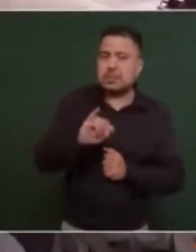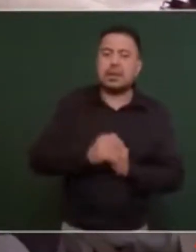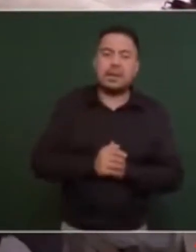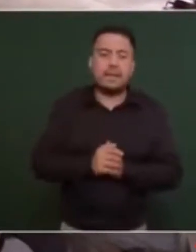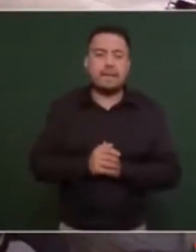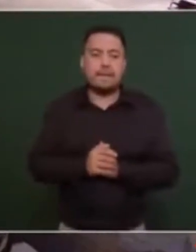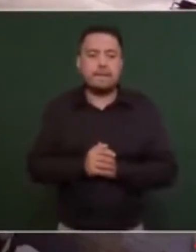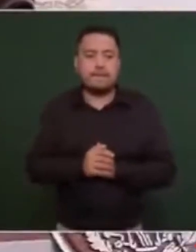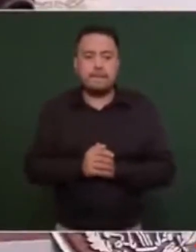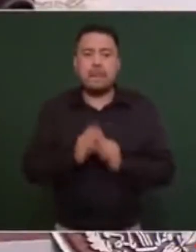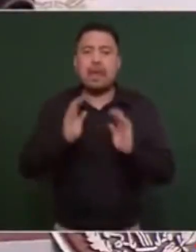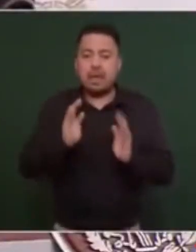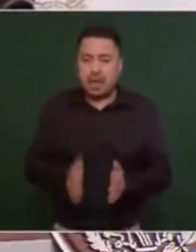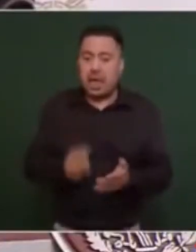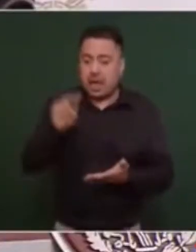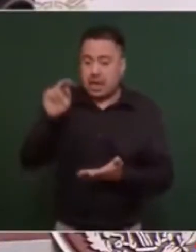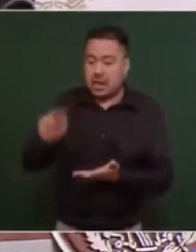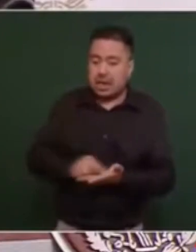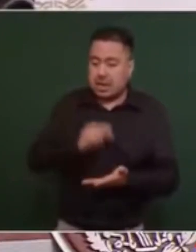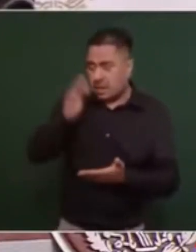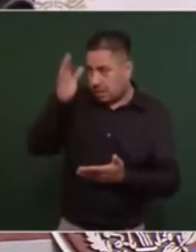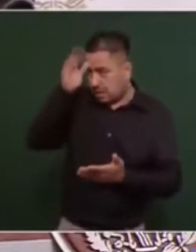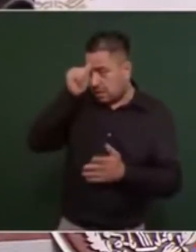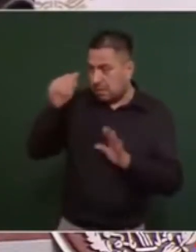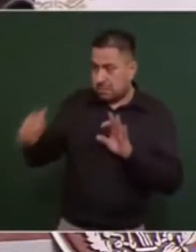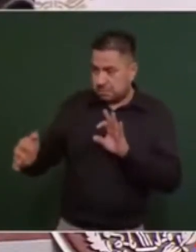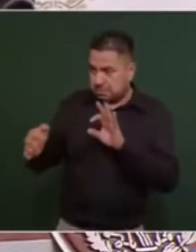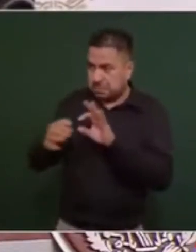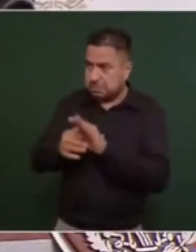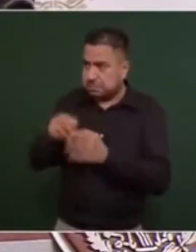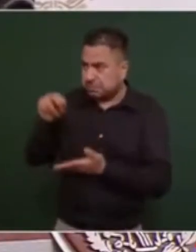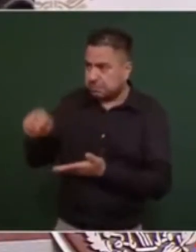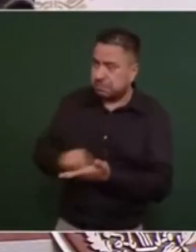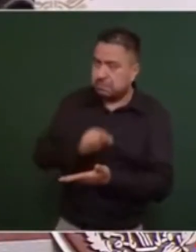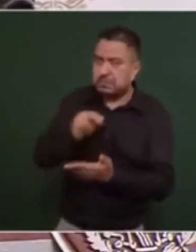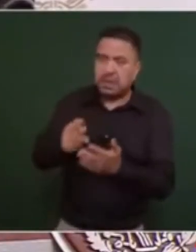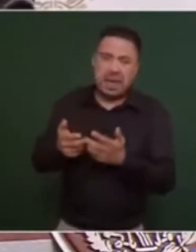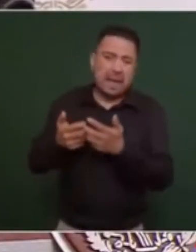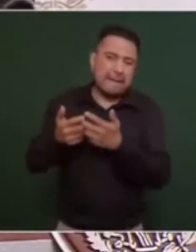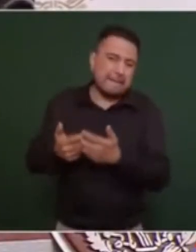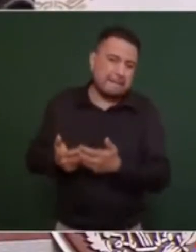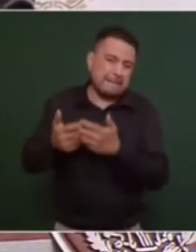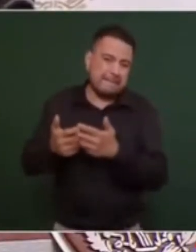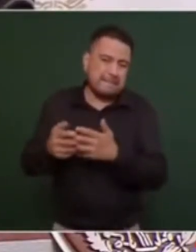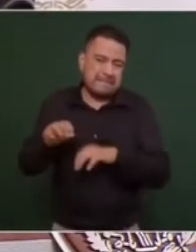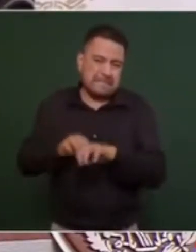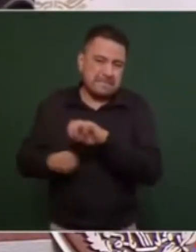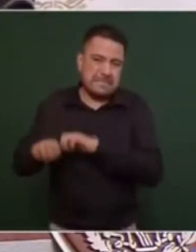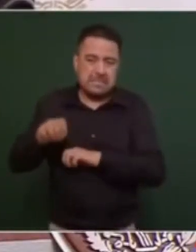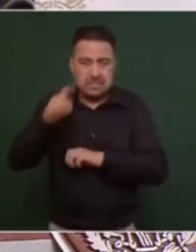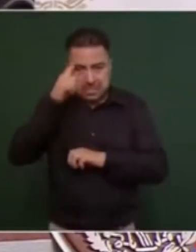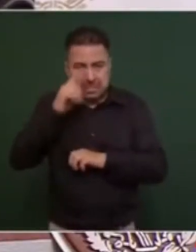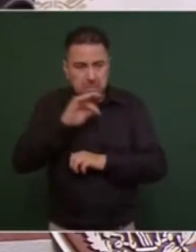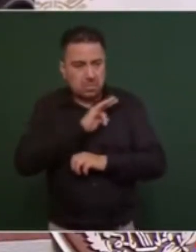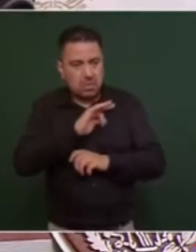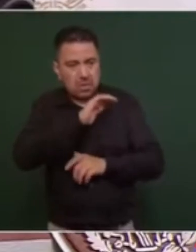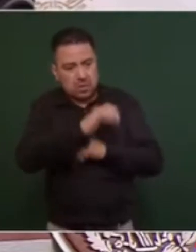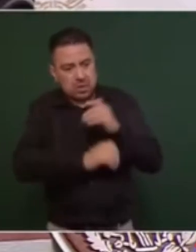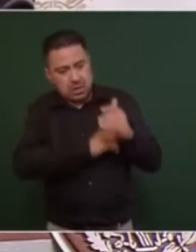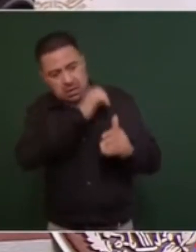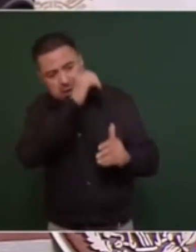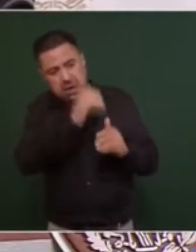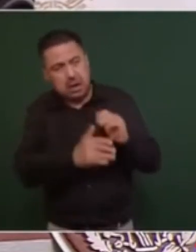un convenio firmado un contrato firmado con una empresa para terminar el año